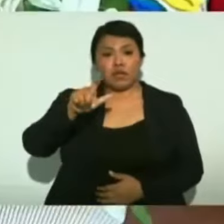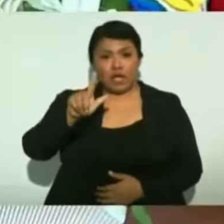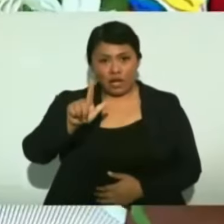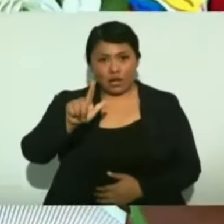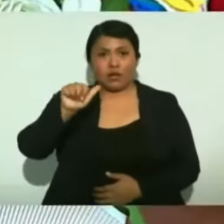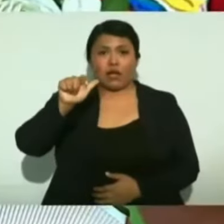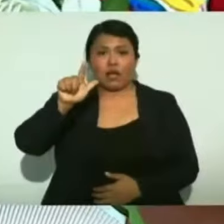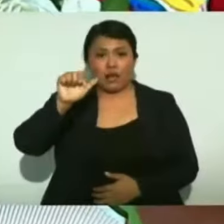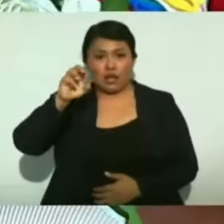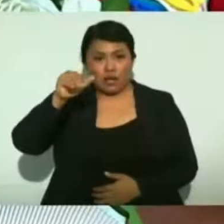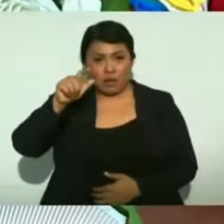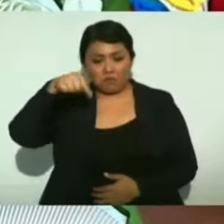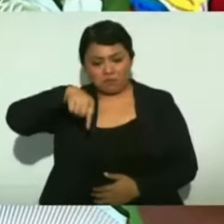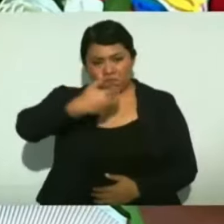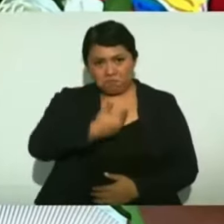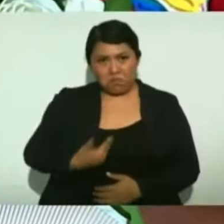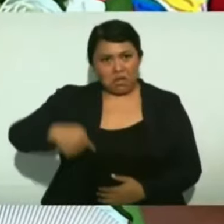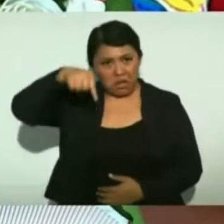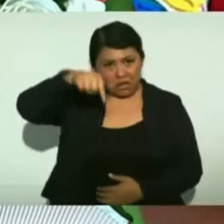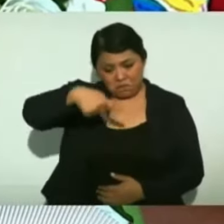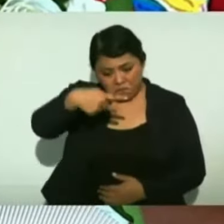revolucionario.